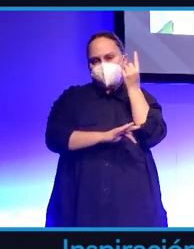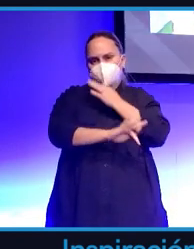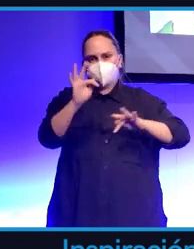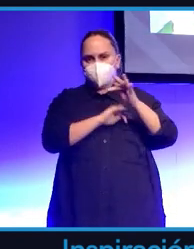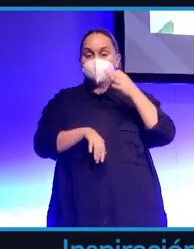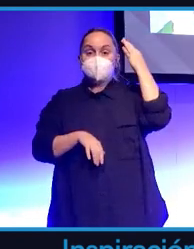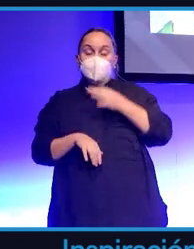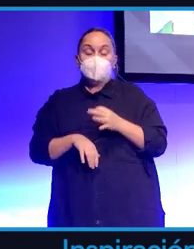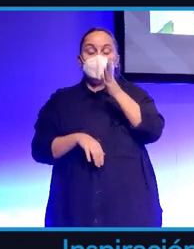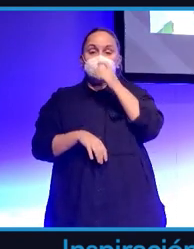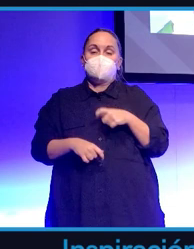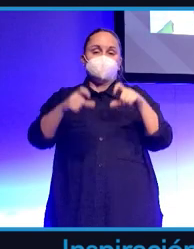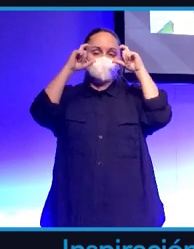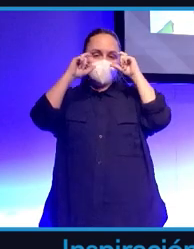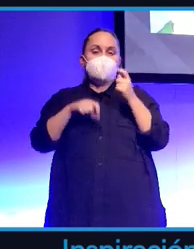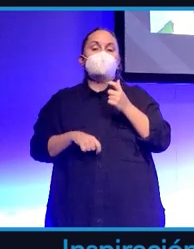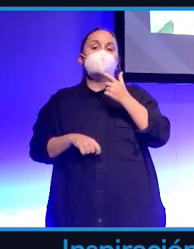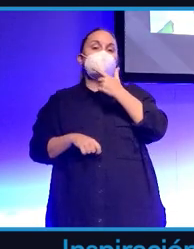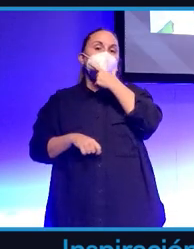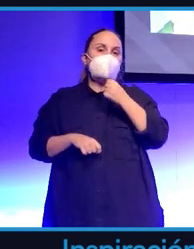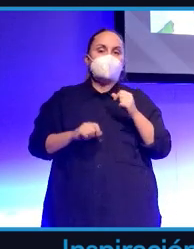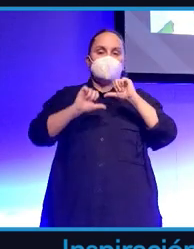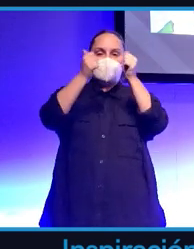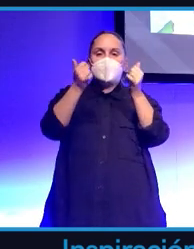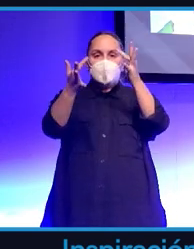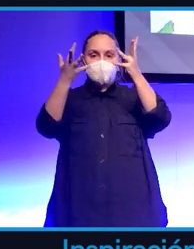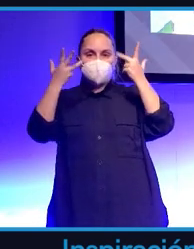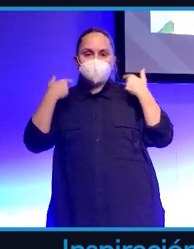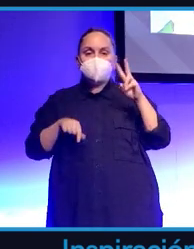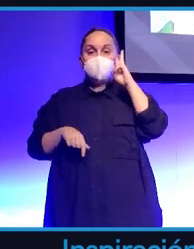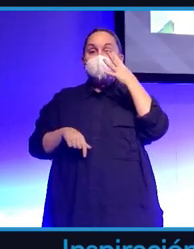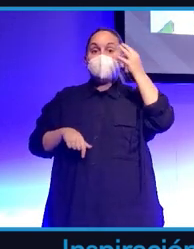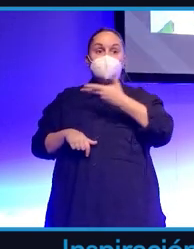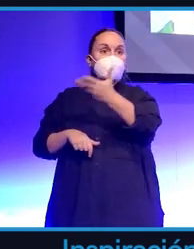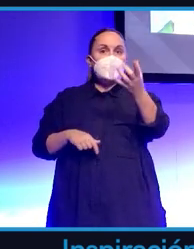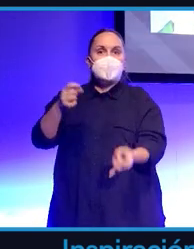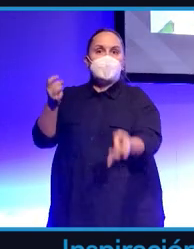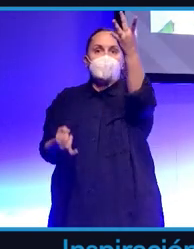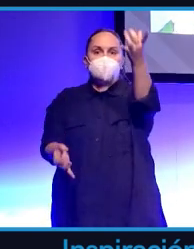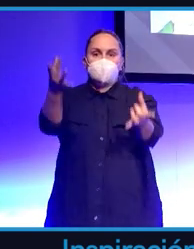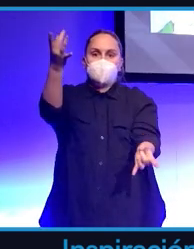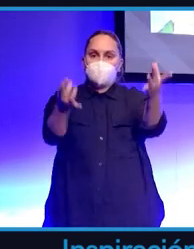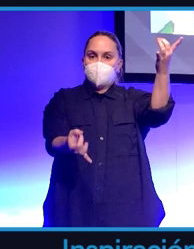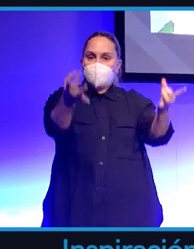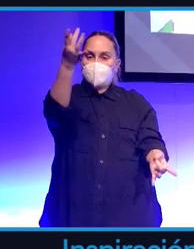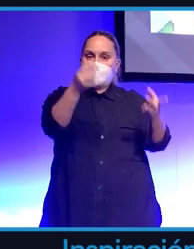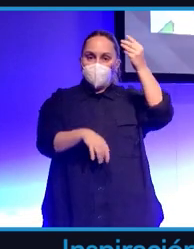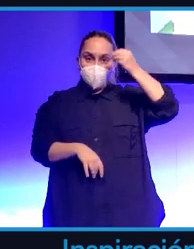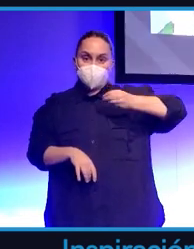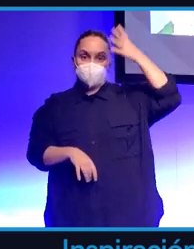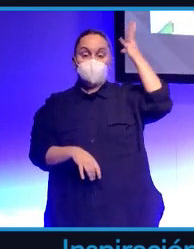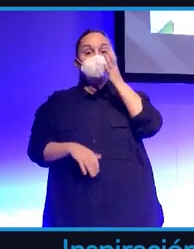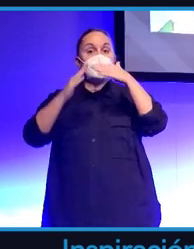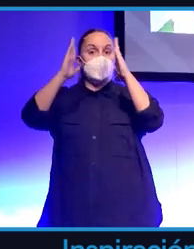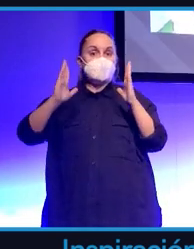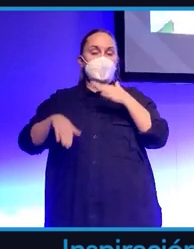ir interaccionando digamos en tu día a día con elementos que van a flotar y que de repente a lo mejor en casa en tu